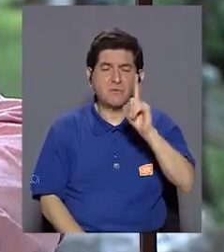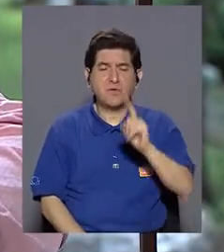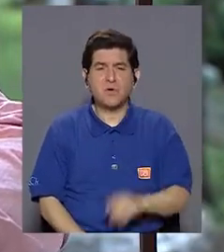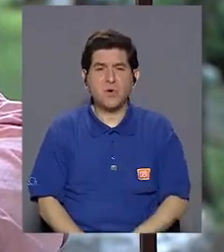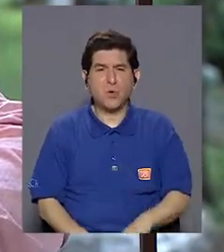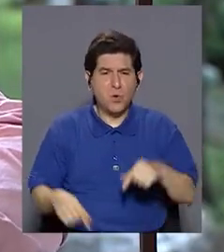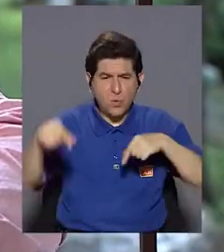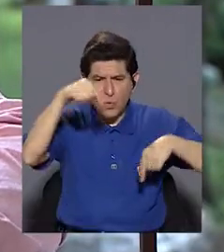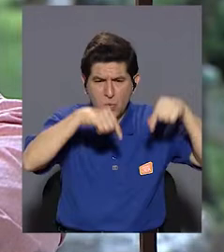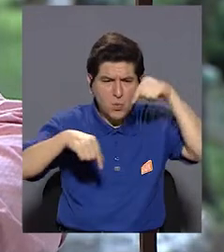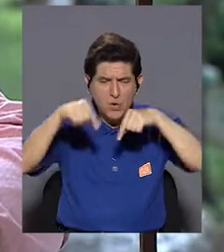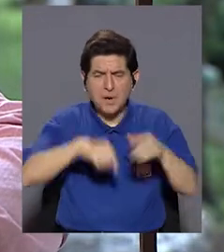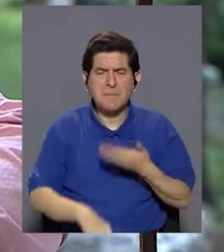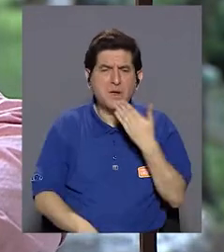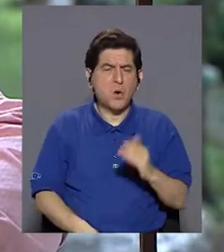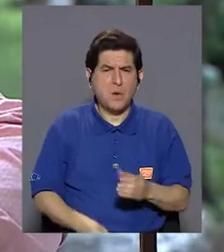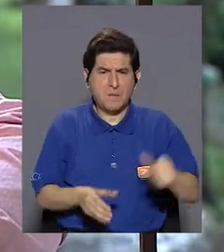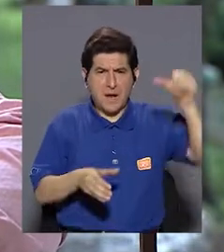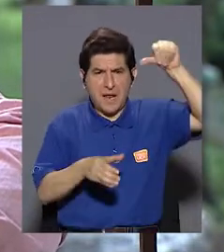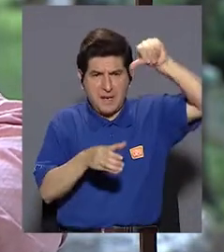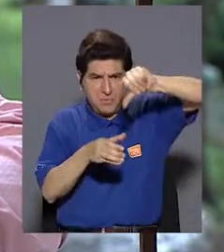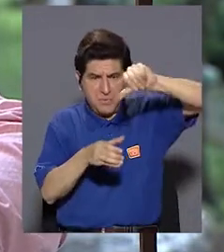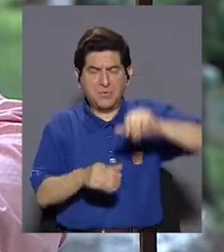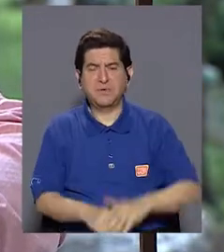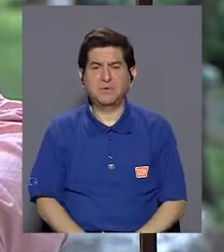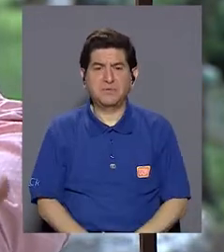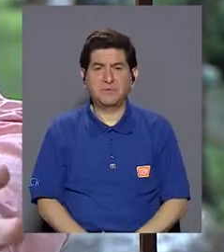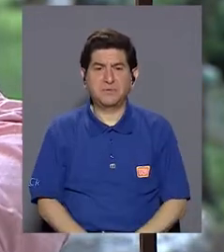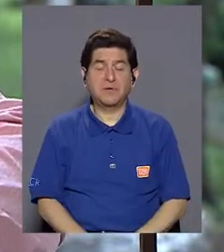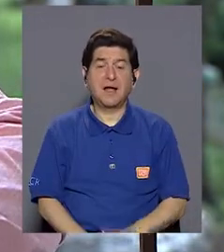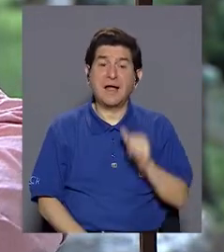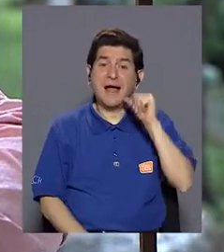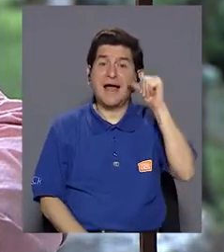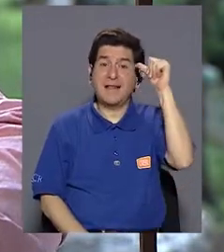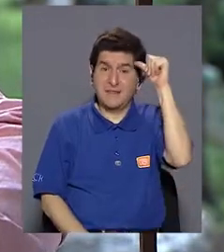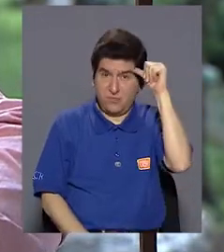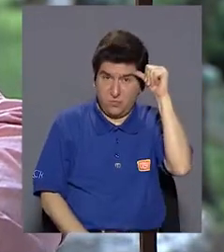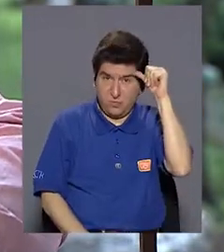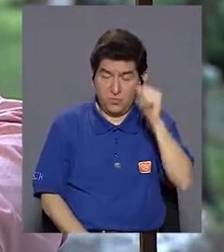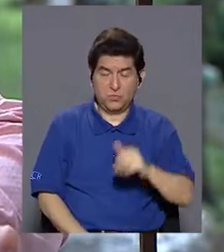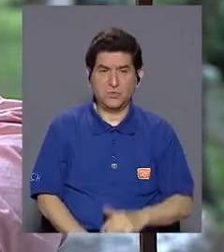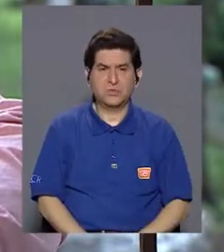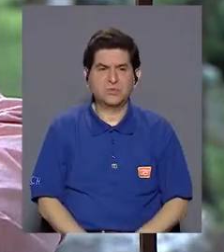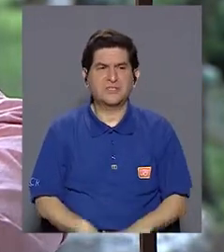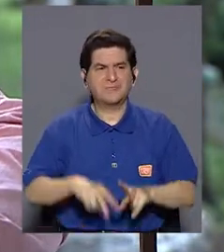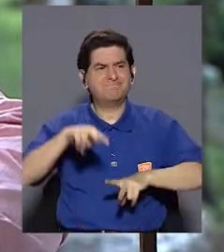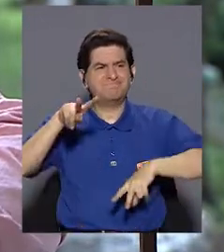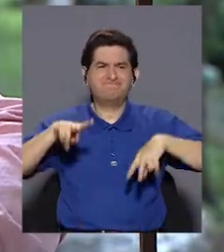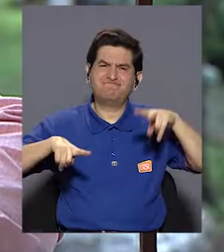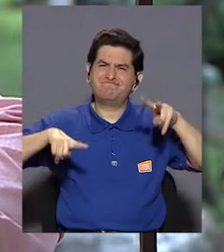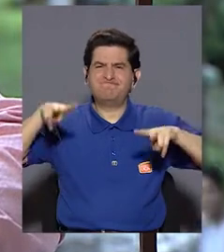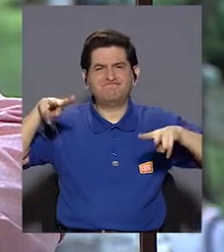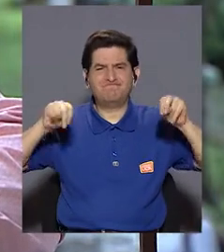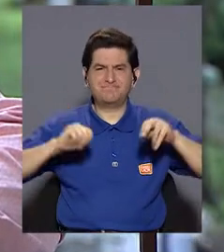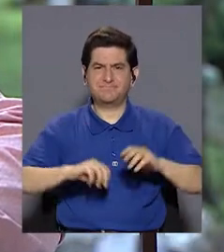mal almacenado, algún agroquímico, algún químico en general. En adultos es muy variable,